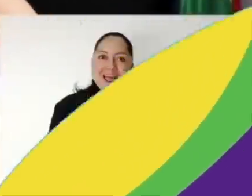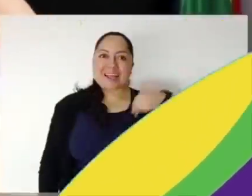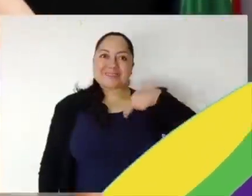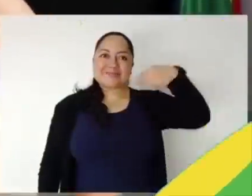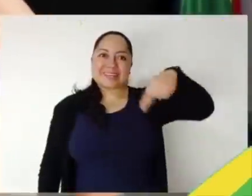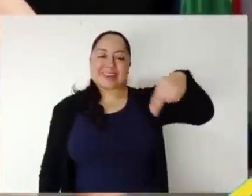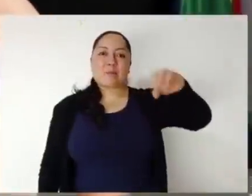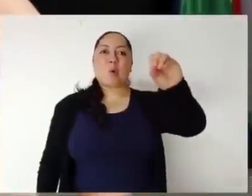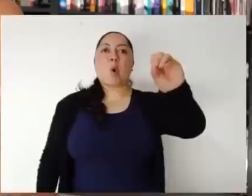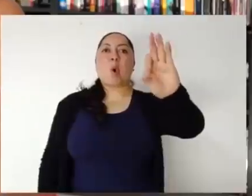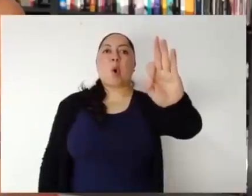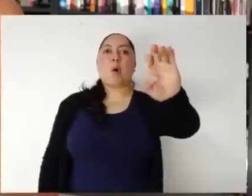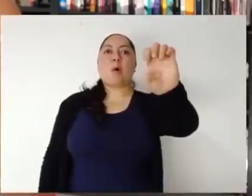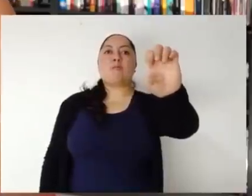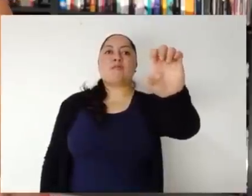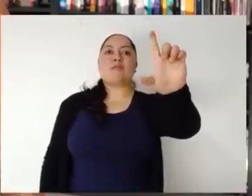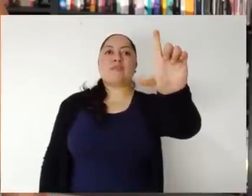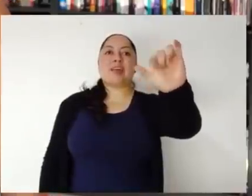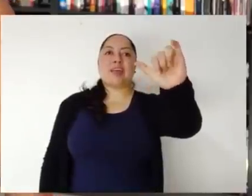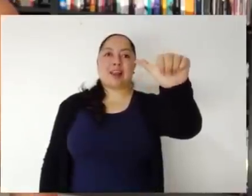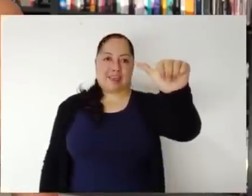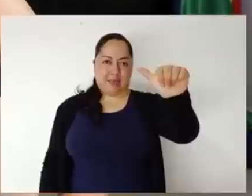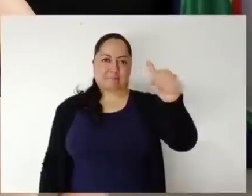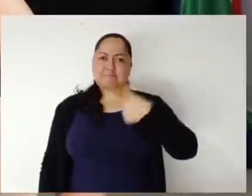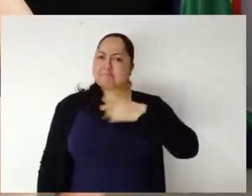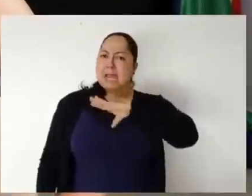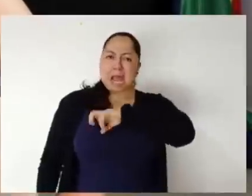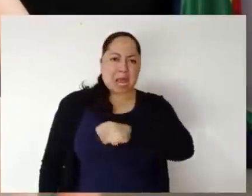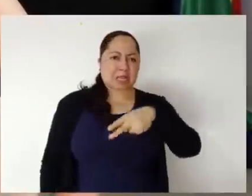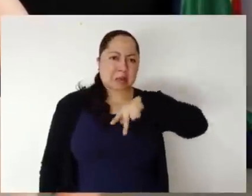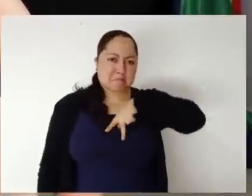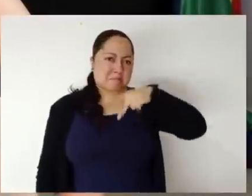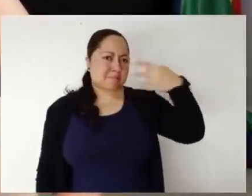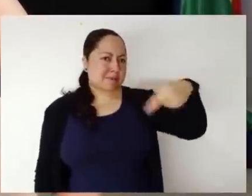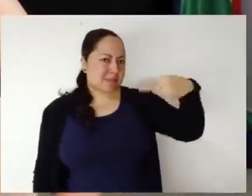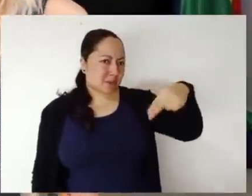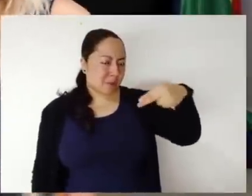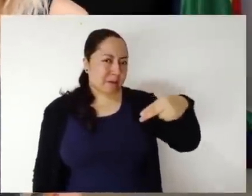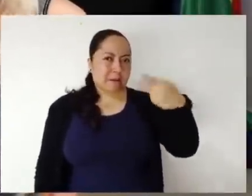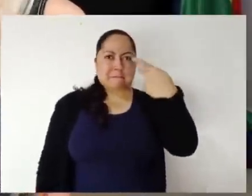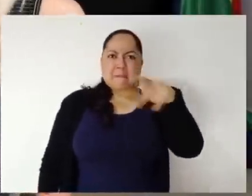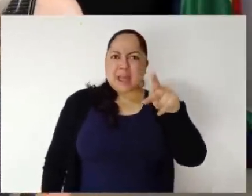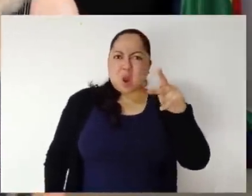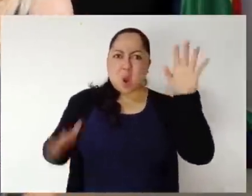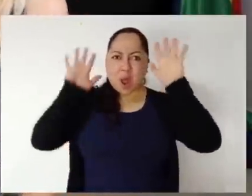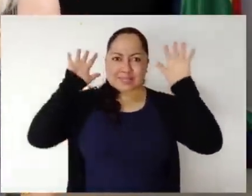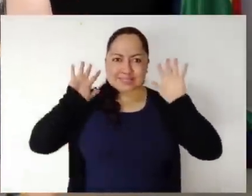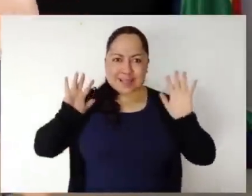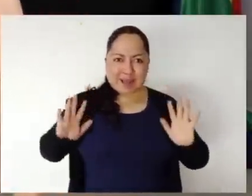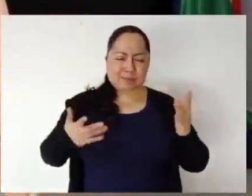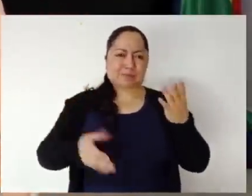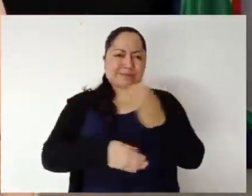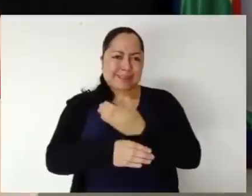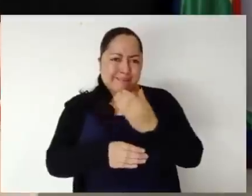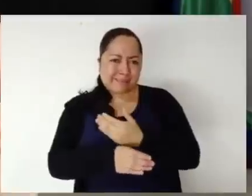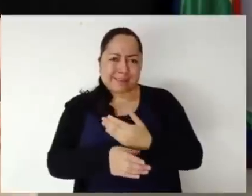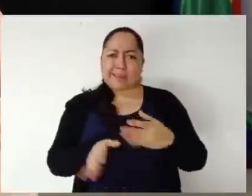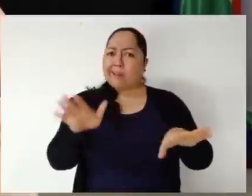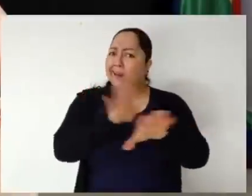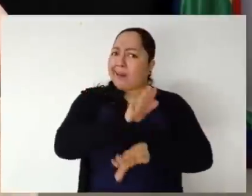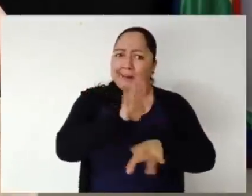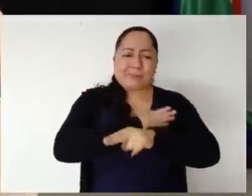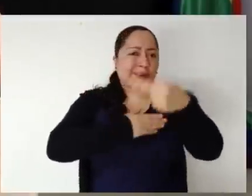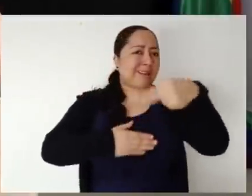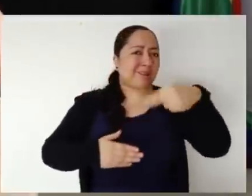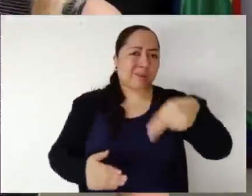Hola, soy Ophelia. Miren, a mí me encanta cómo me llamo, aunque al parecer a los del Starbucks no que cada que voy me cambian el nombre. Claro, ¿a qué